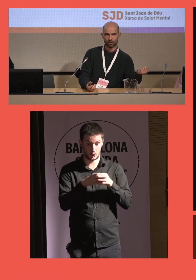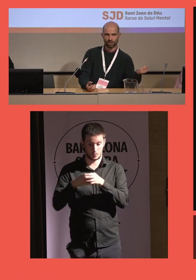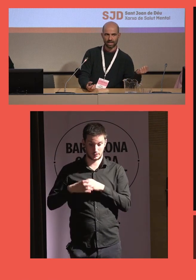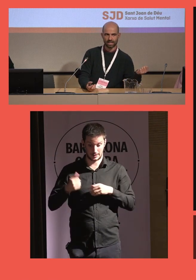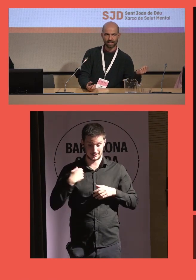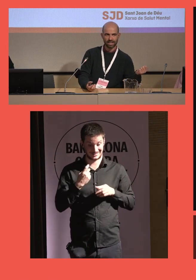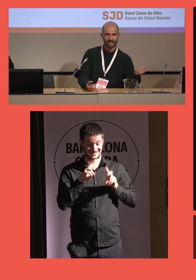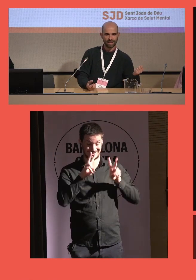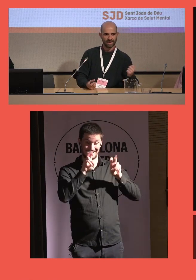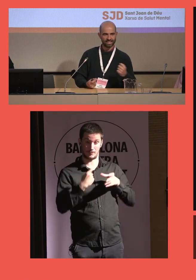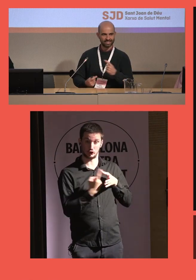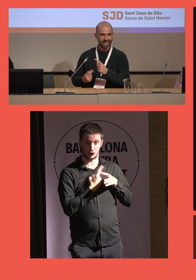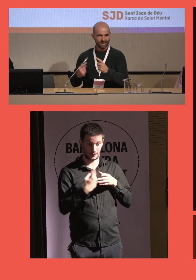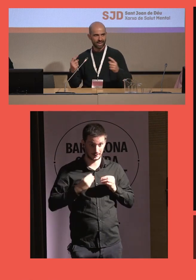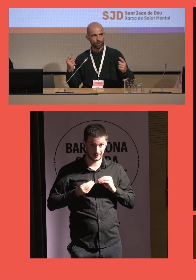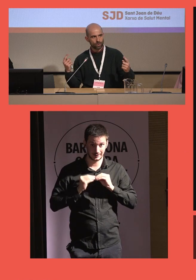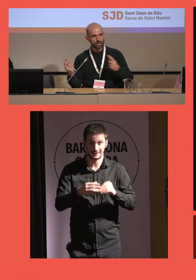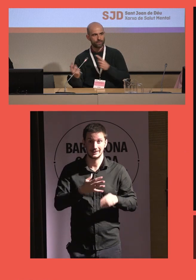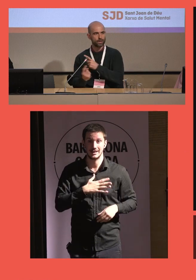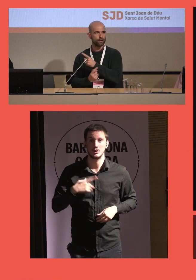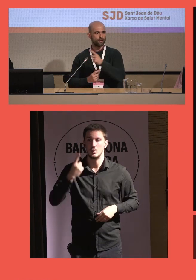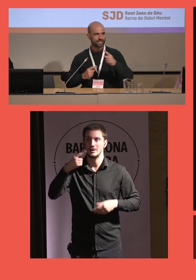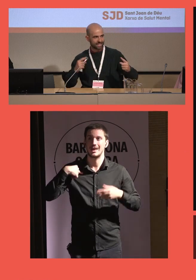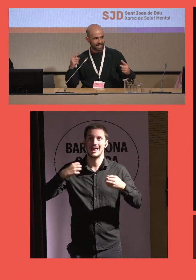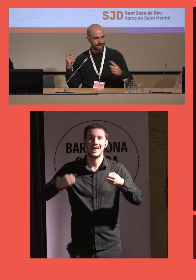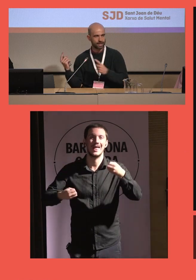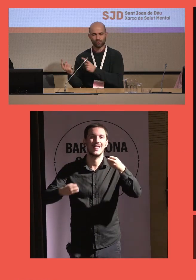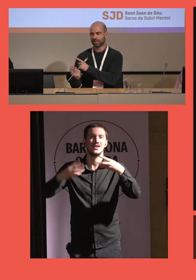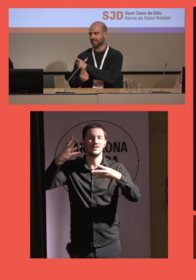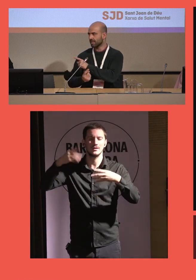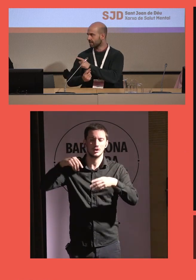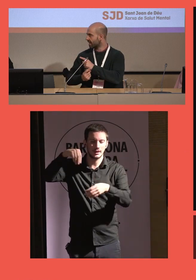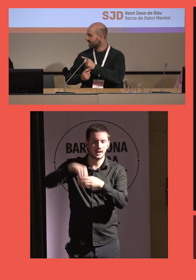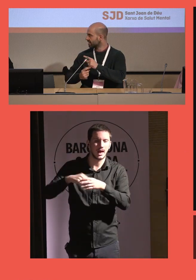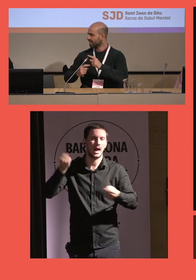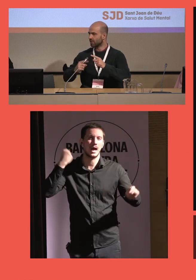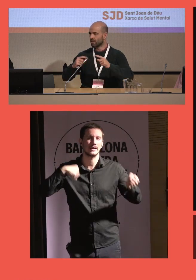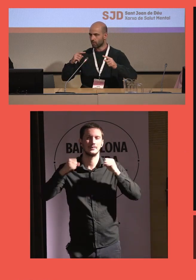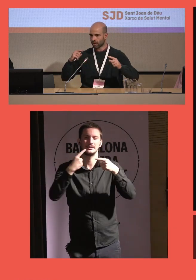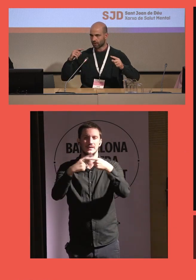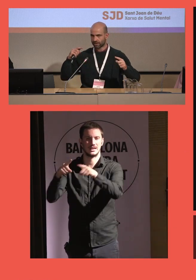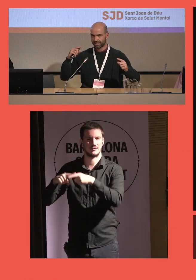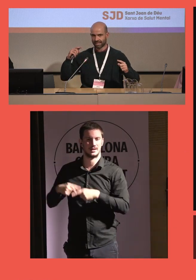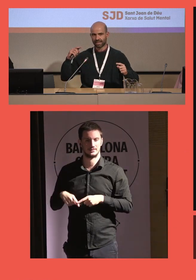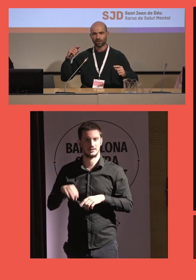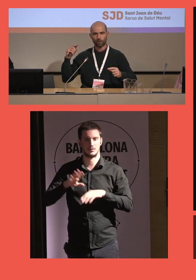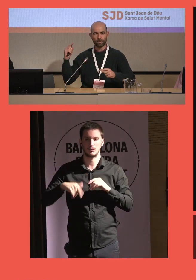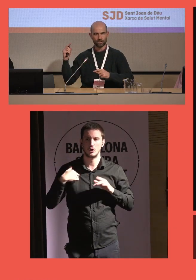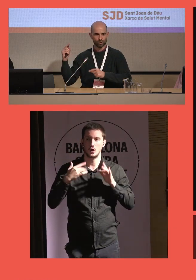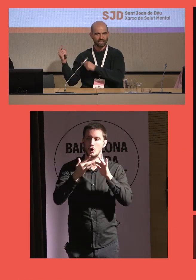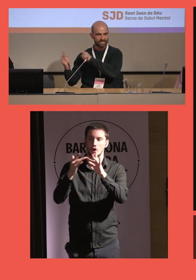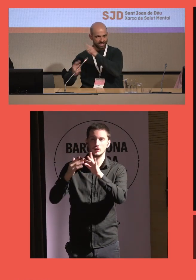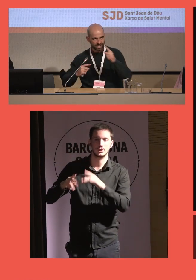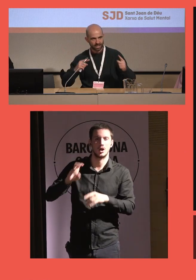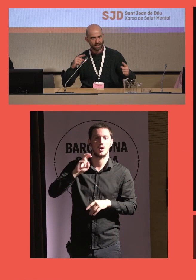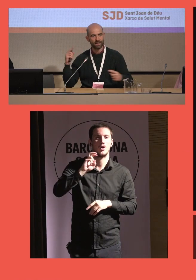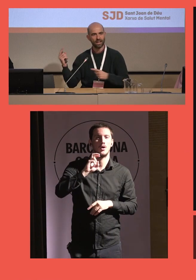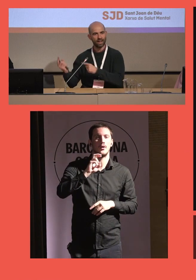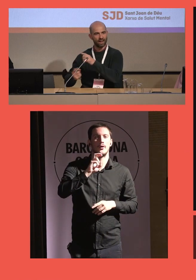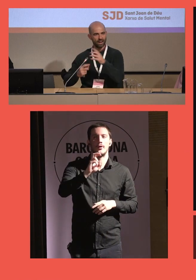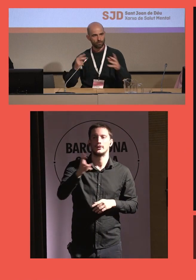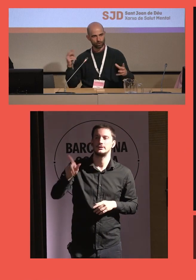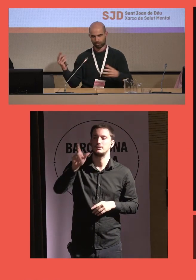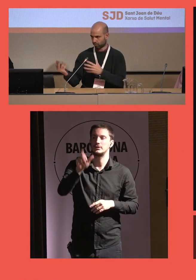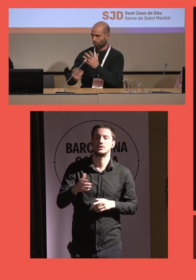nosotros hacemos de soledad están en un edificio donde se realizan otras actividades y donde pueden contactar con personas que tienen